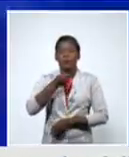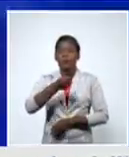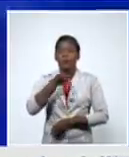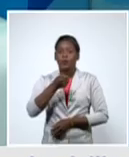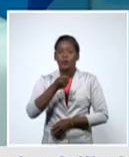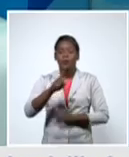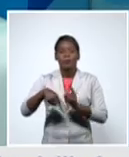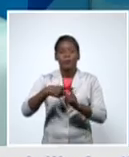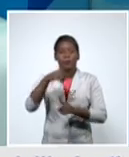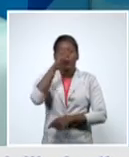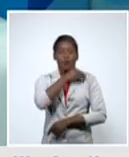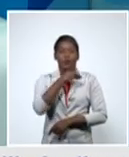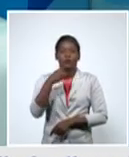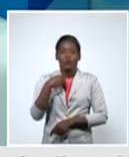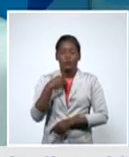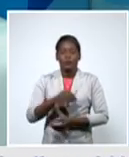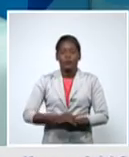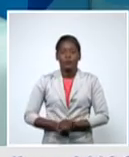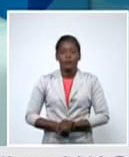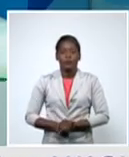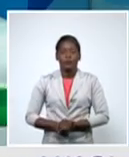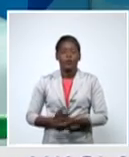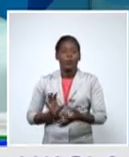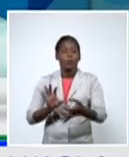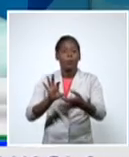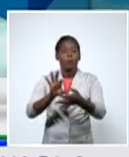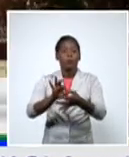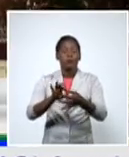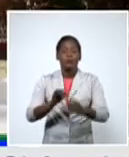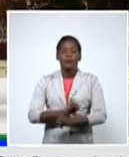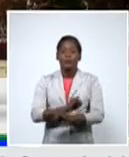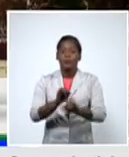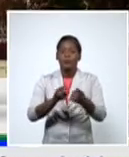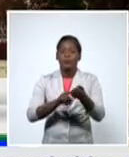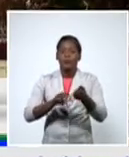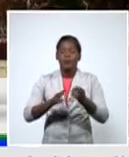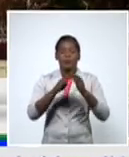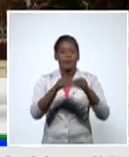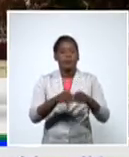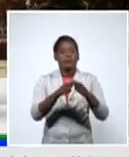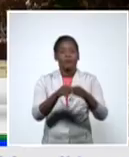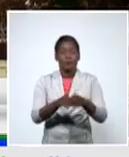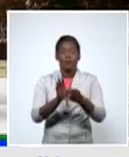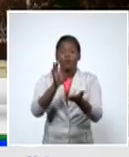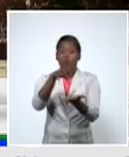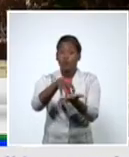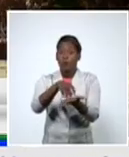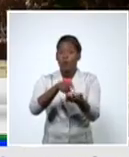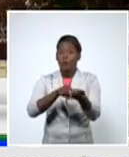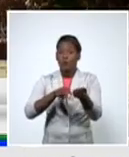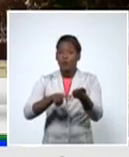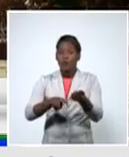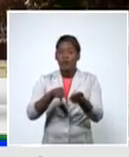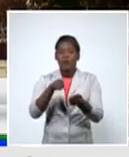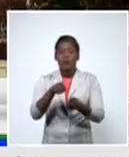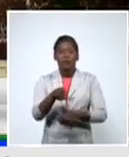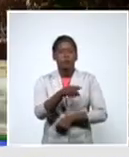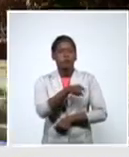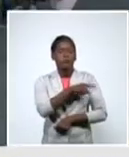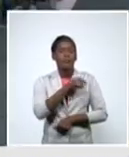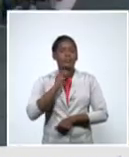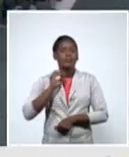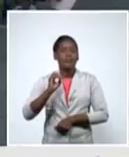realizamos este contacto informativo desde la provincia de Granma un territorio que logró mantener en cero las cifras de